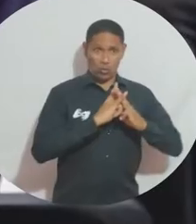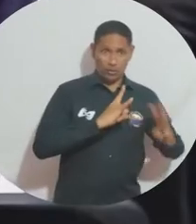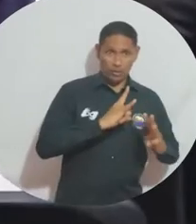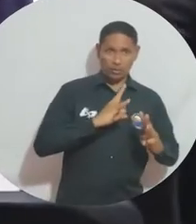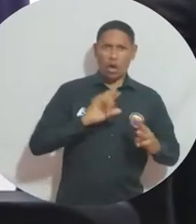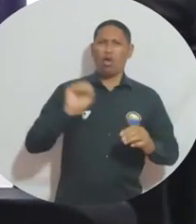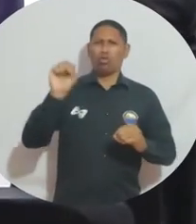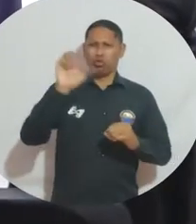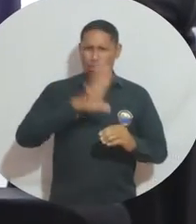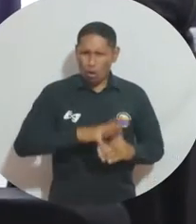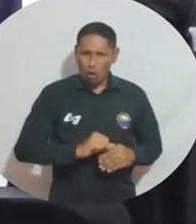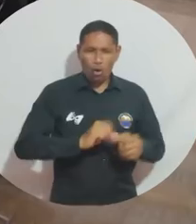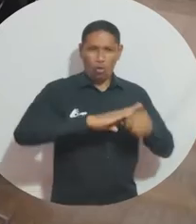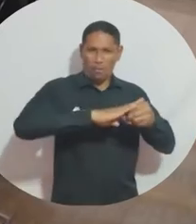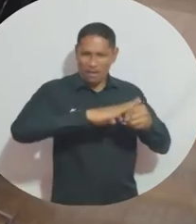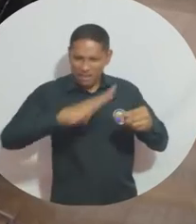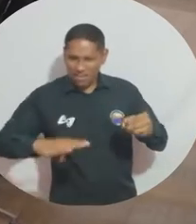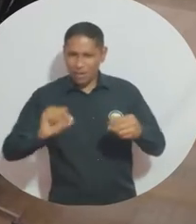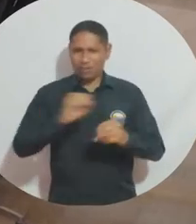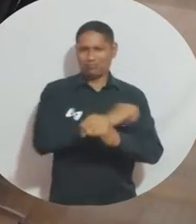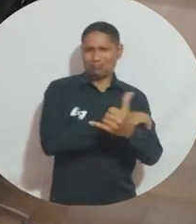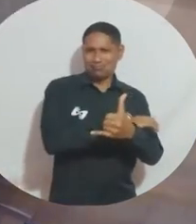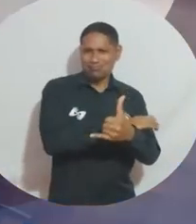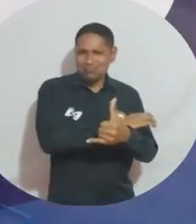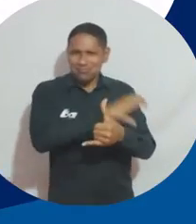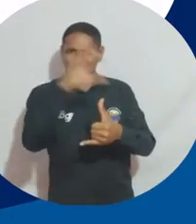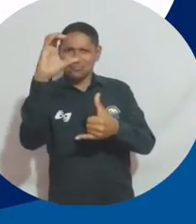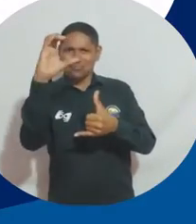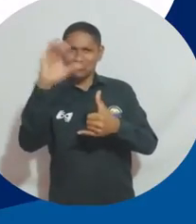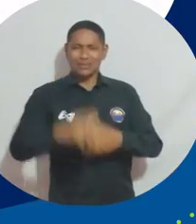mater, sino del Magdalena y el resto del Caribe colombiano.